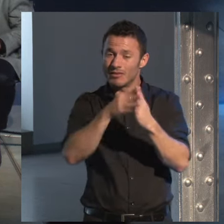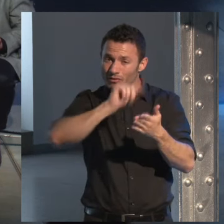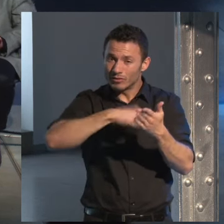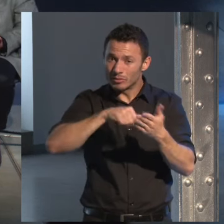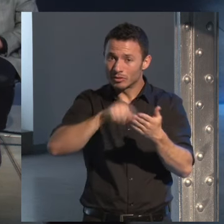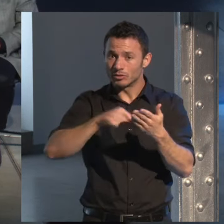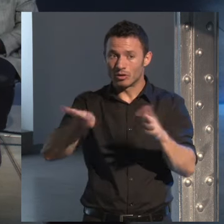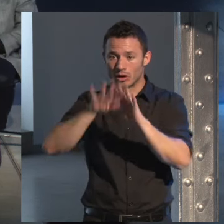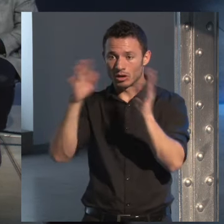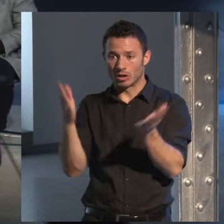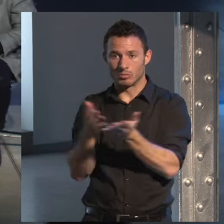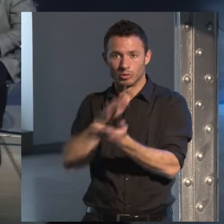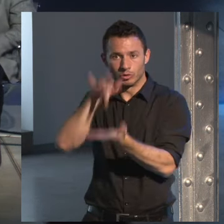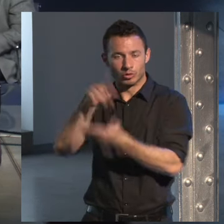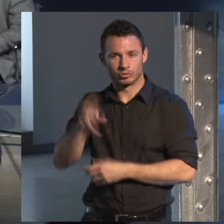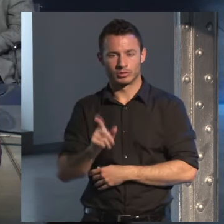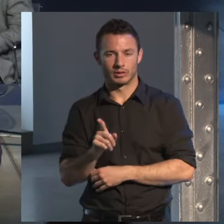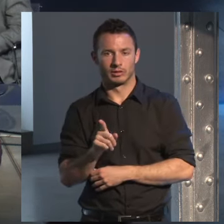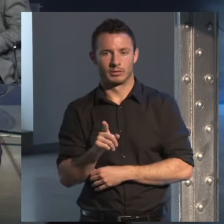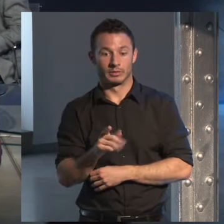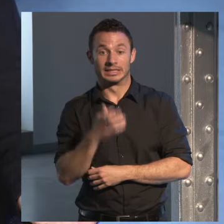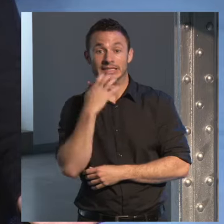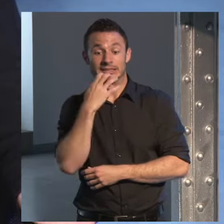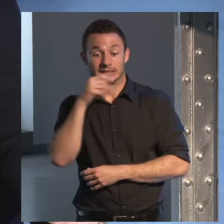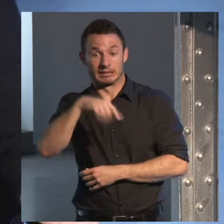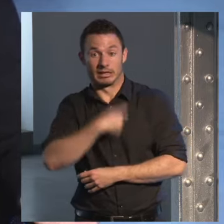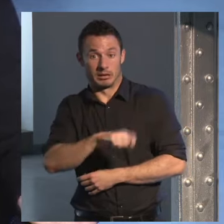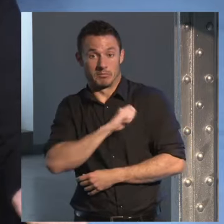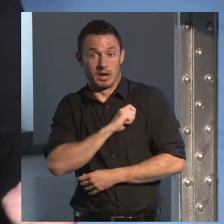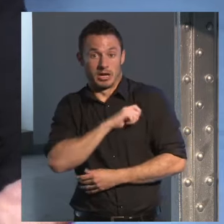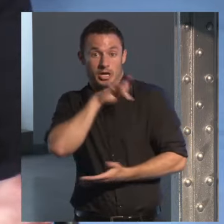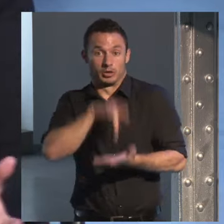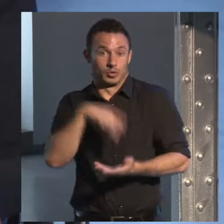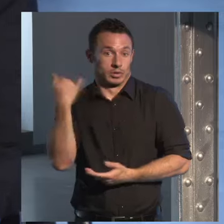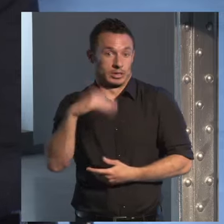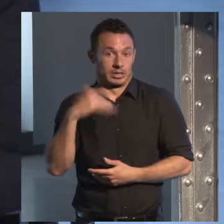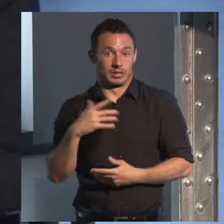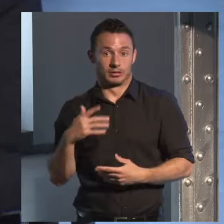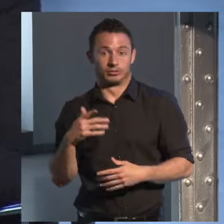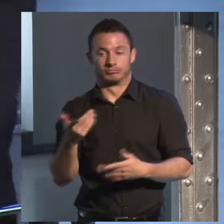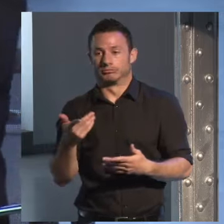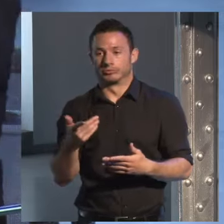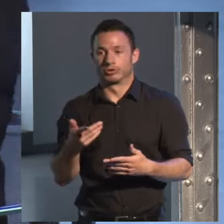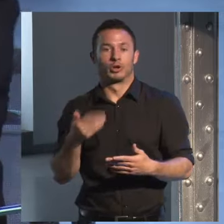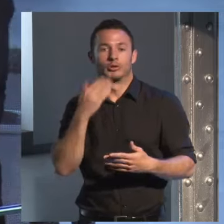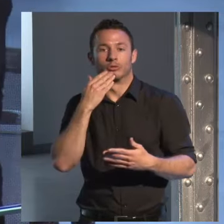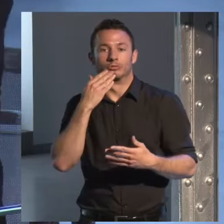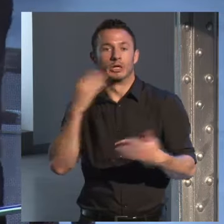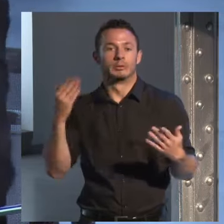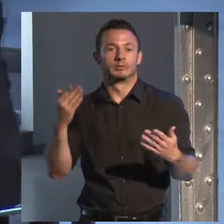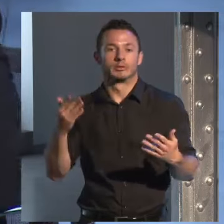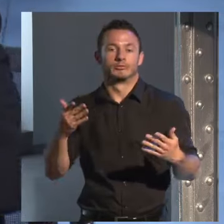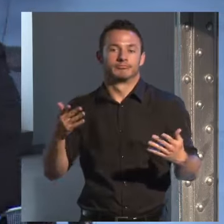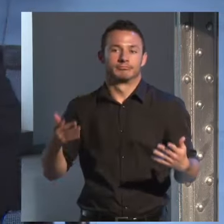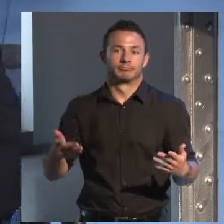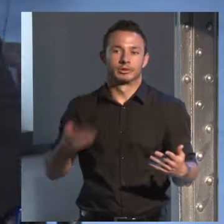del mundo el que pase eso en España me sacan a hombros a mí vamos mis editores al lado de las cibeles me cascan a